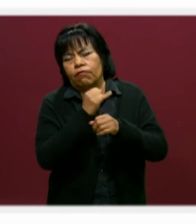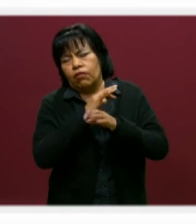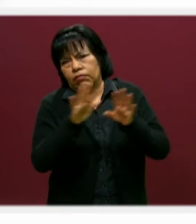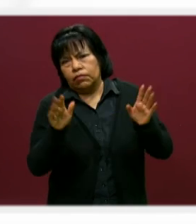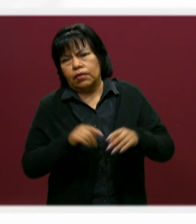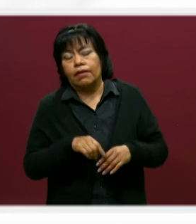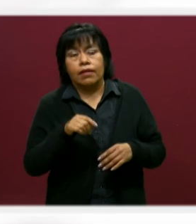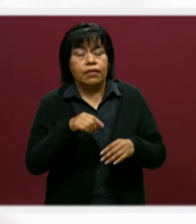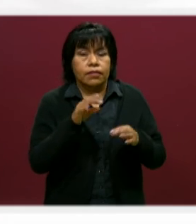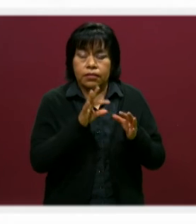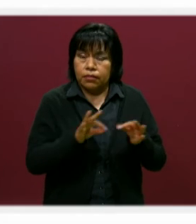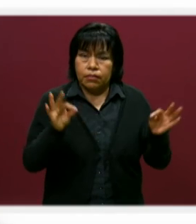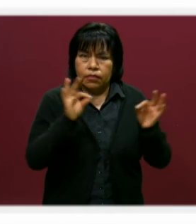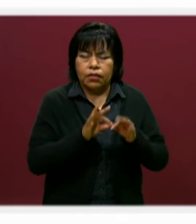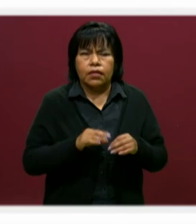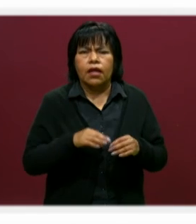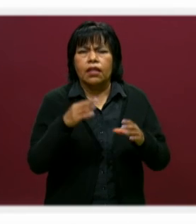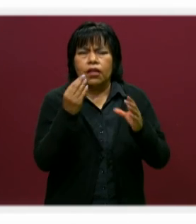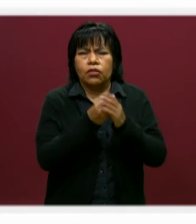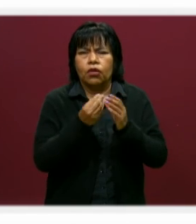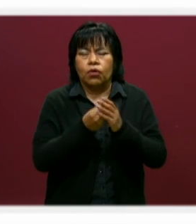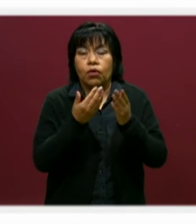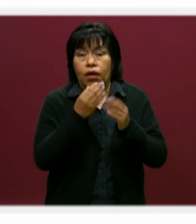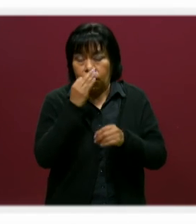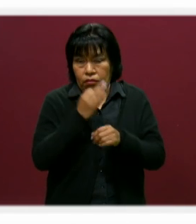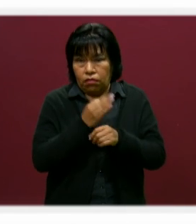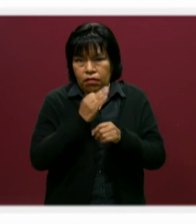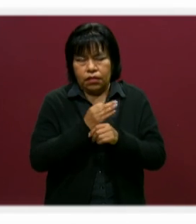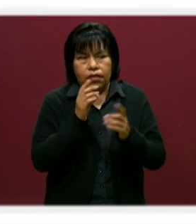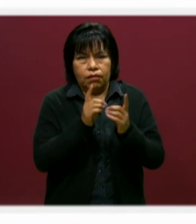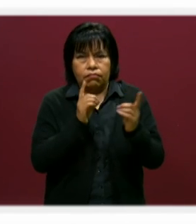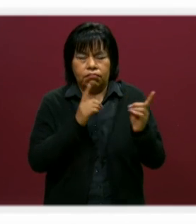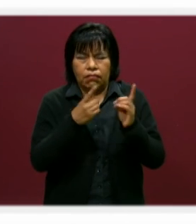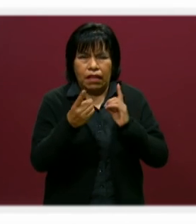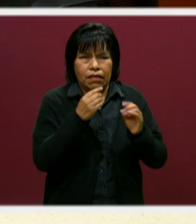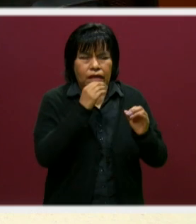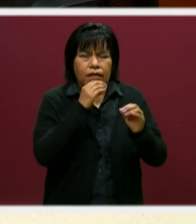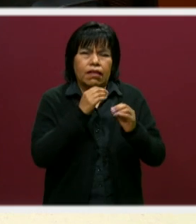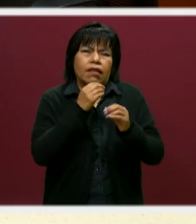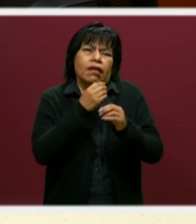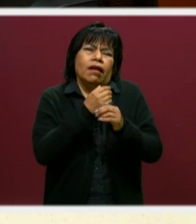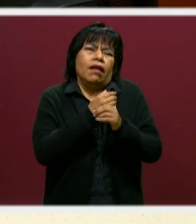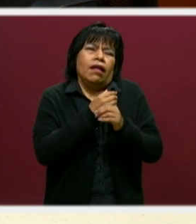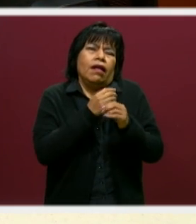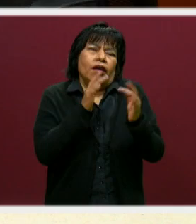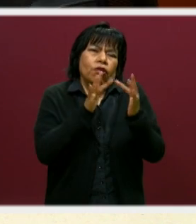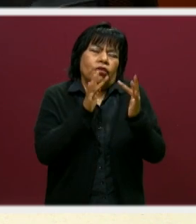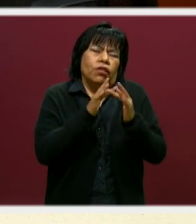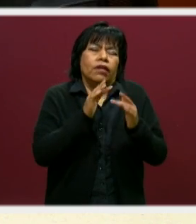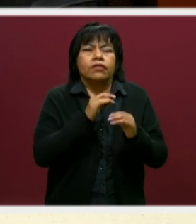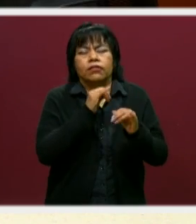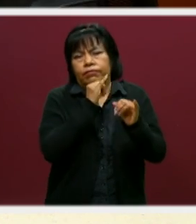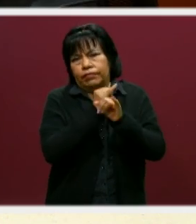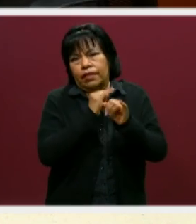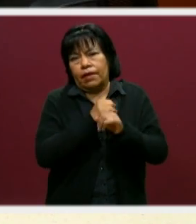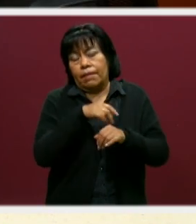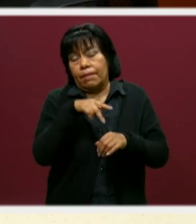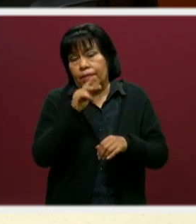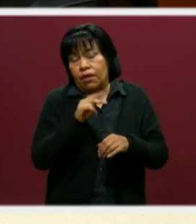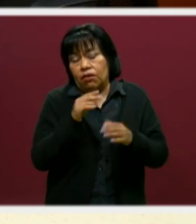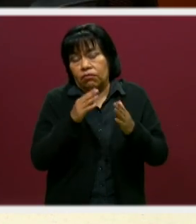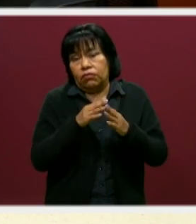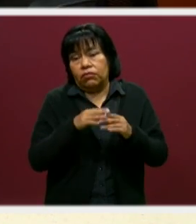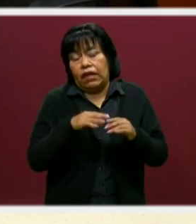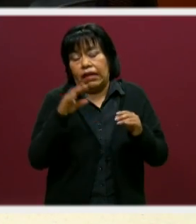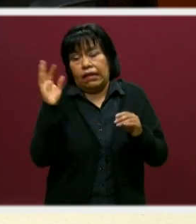vale la pena comentar cómo están nuestras clases. Ahorita estamos haciendo a distancia las clases y posiblemente en otoño hagamos algo ya